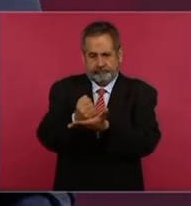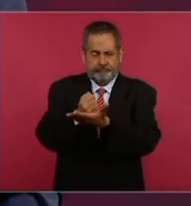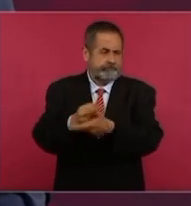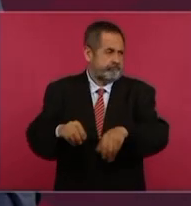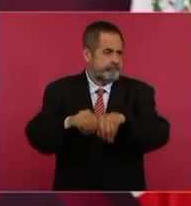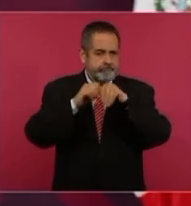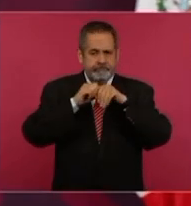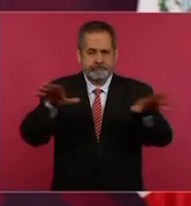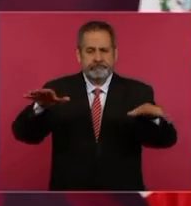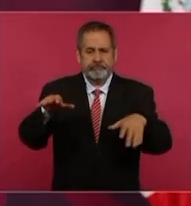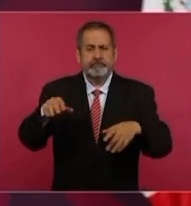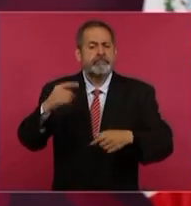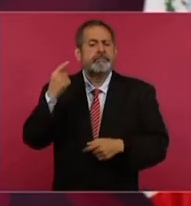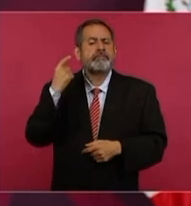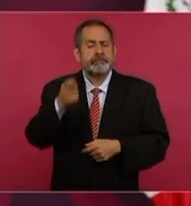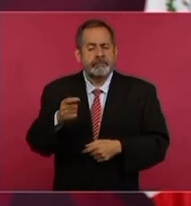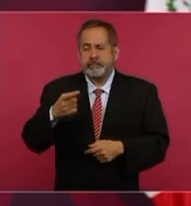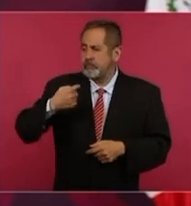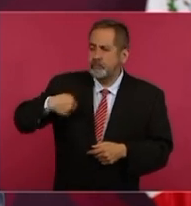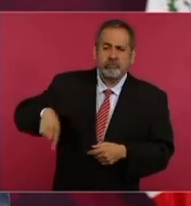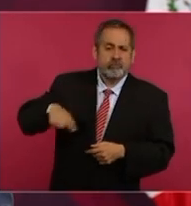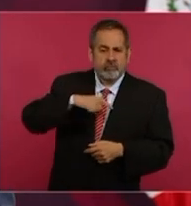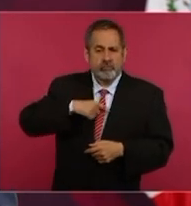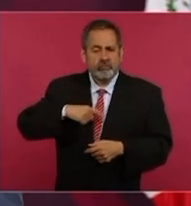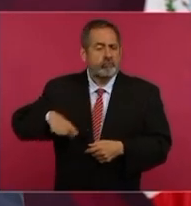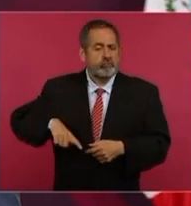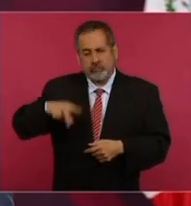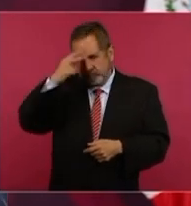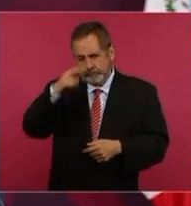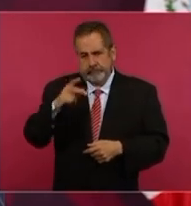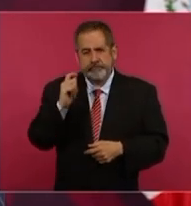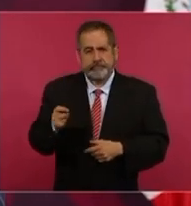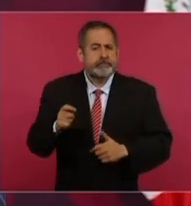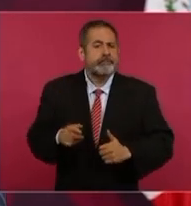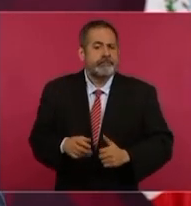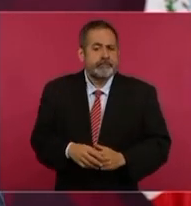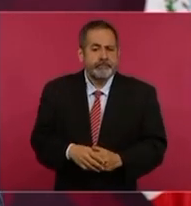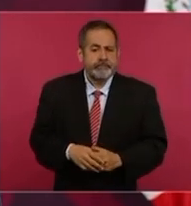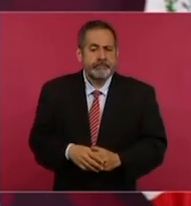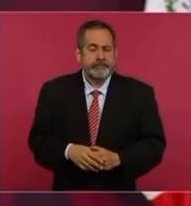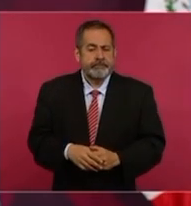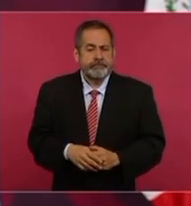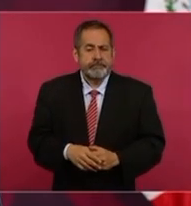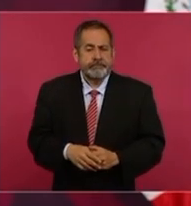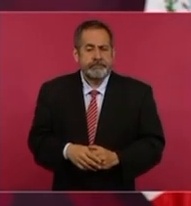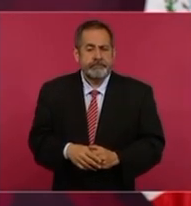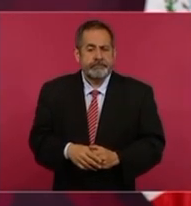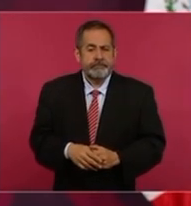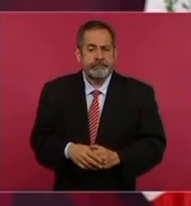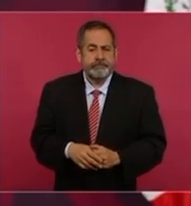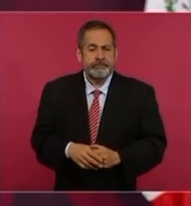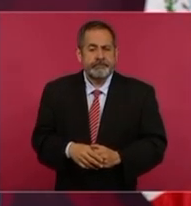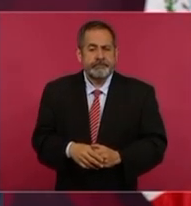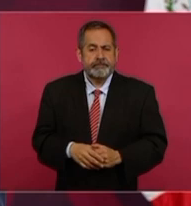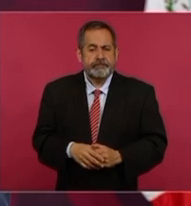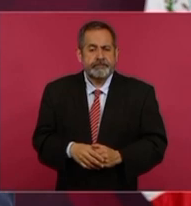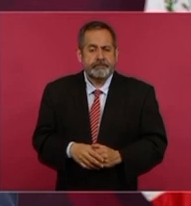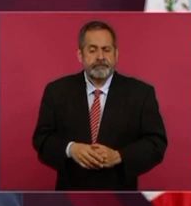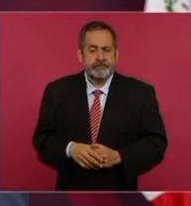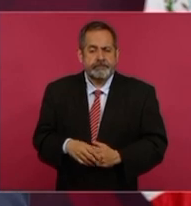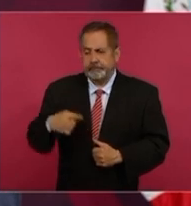vamos a tomar la